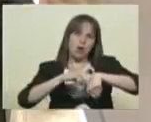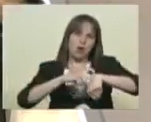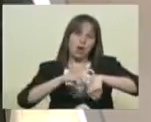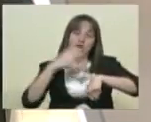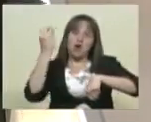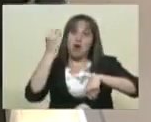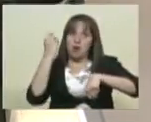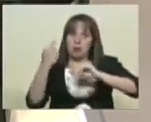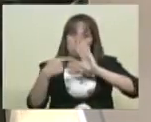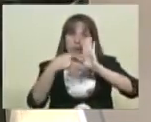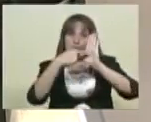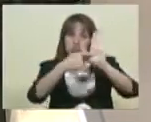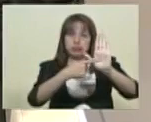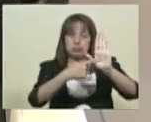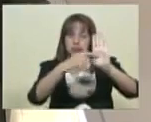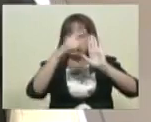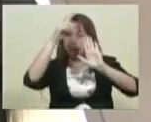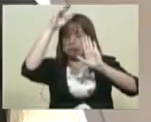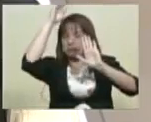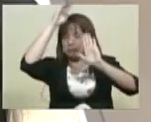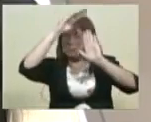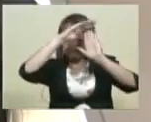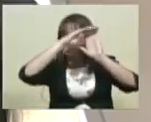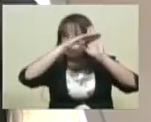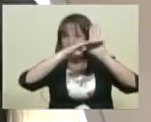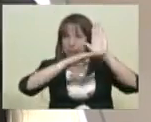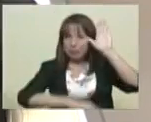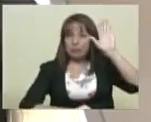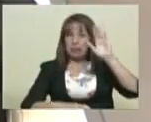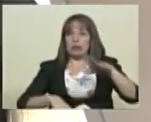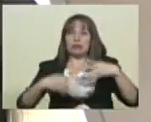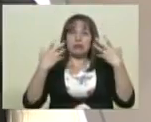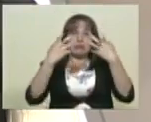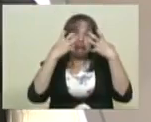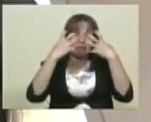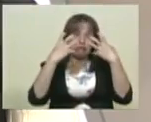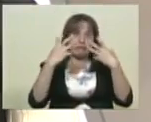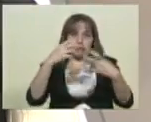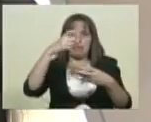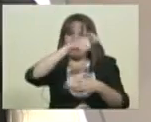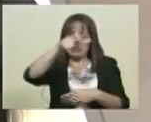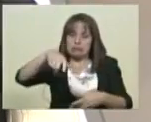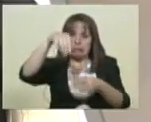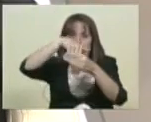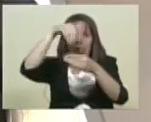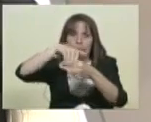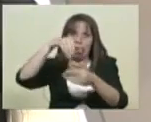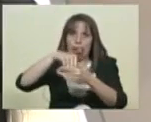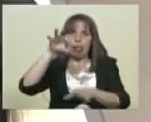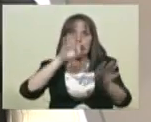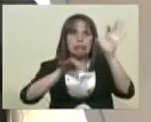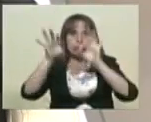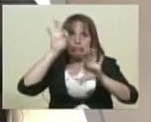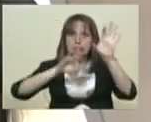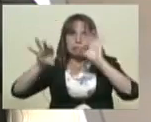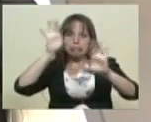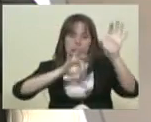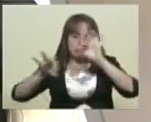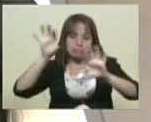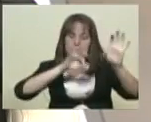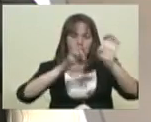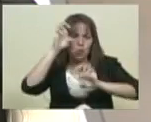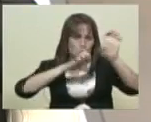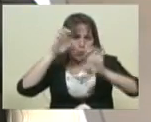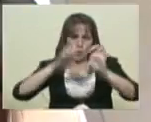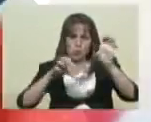presentados, dado el volumen, la amplitud del número de cargos a elegir? No hemos pensado bastante esto, por supuesto, no